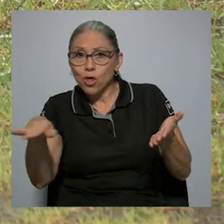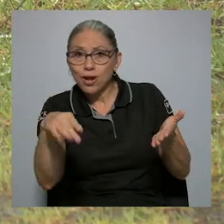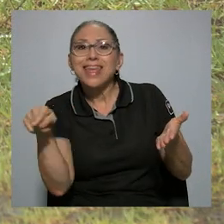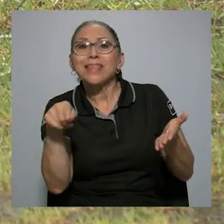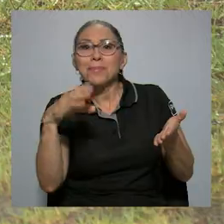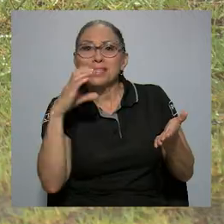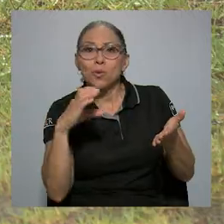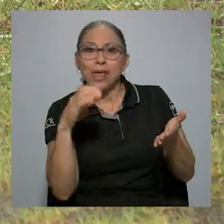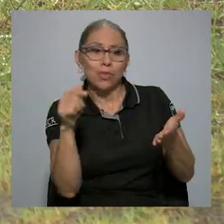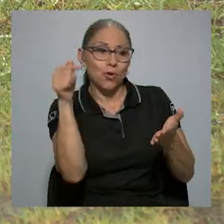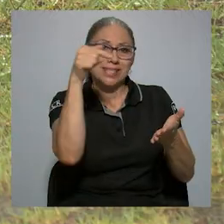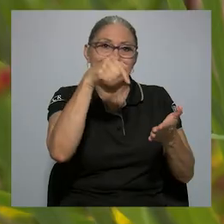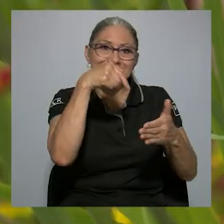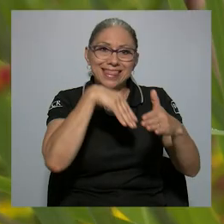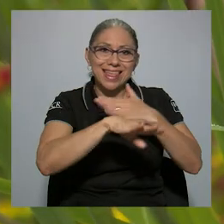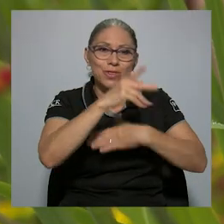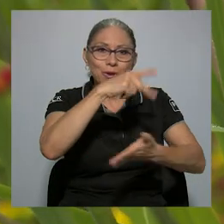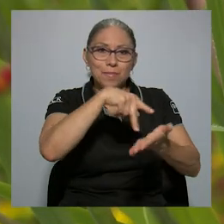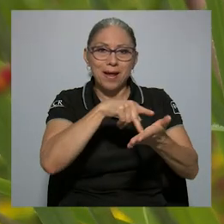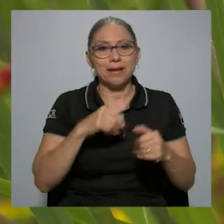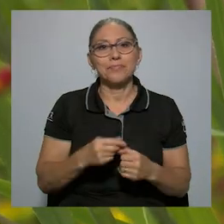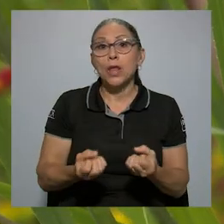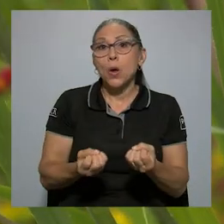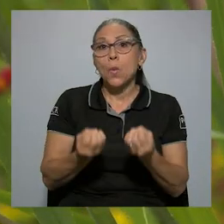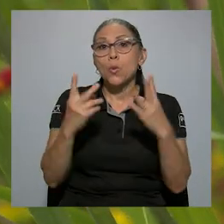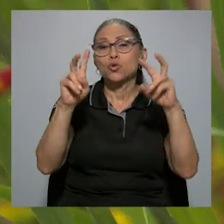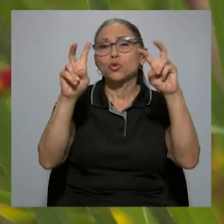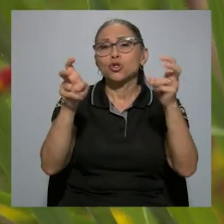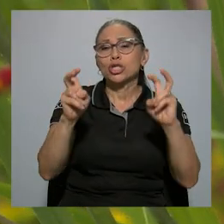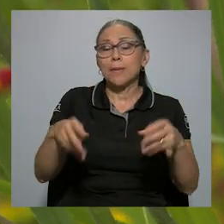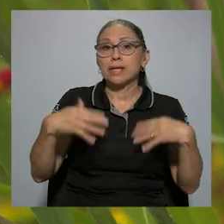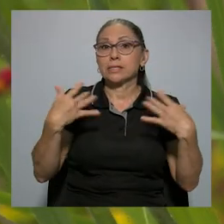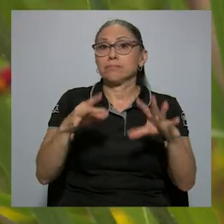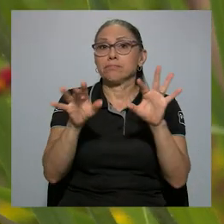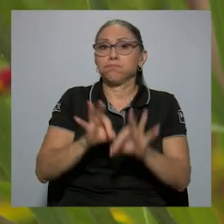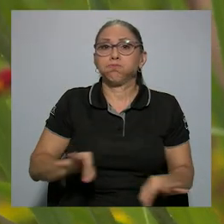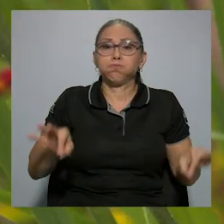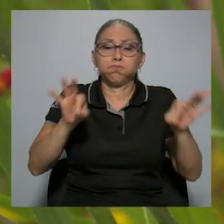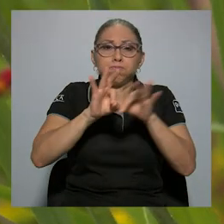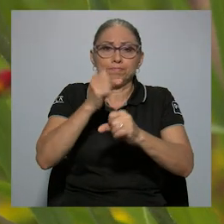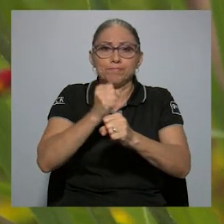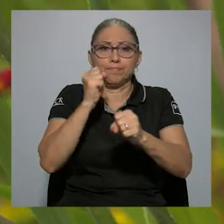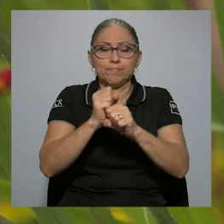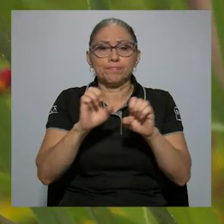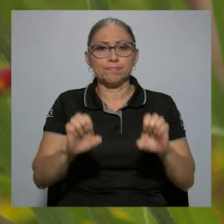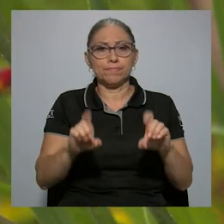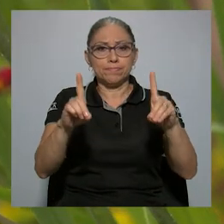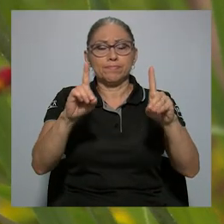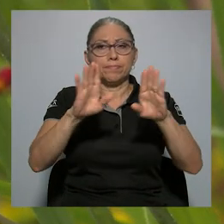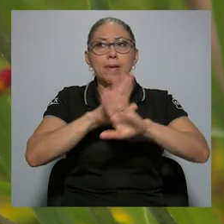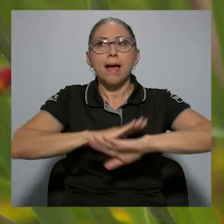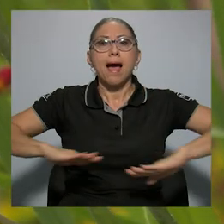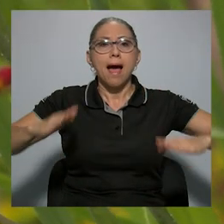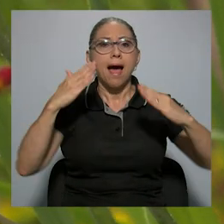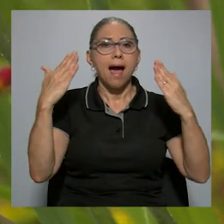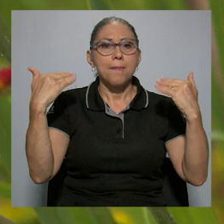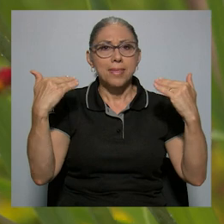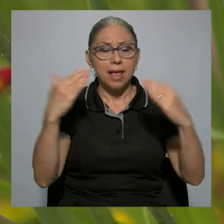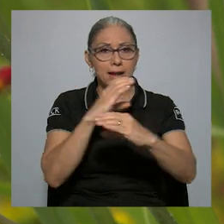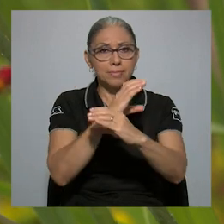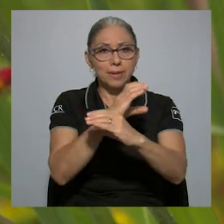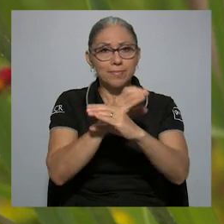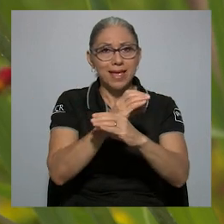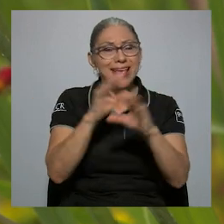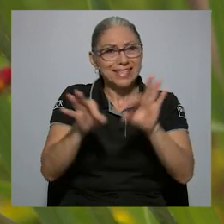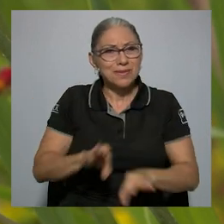recursos que están dentro del parque. Hay muchos temas fuertes que hay que trabajar en educación ambiental y que es importante trabajarlo, bueno,